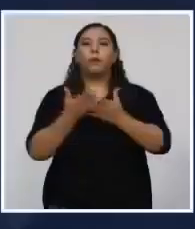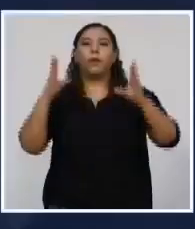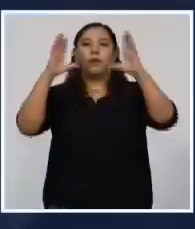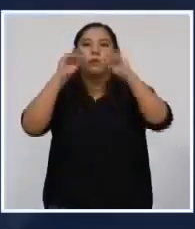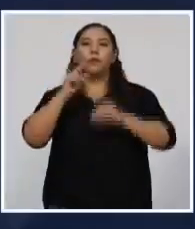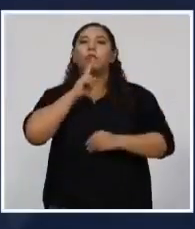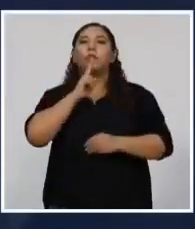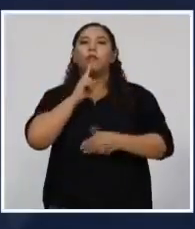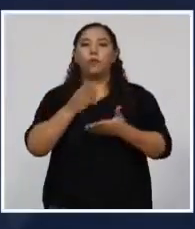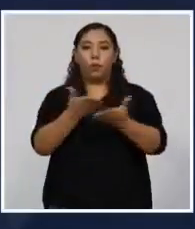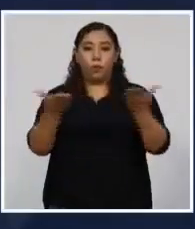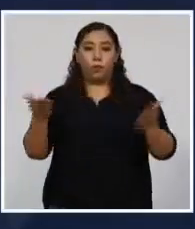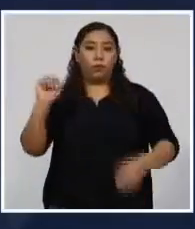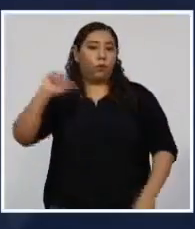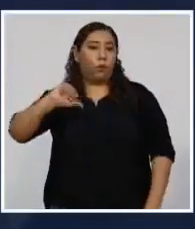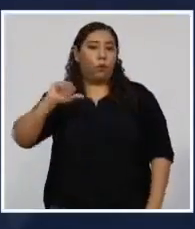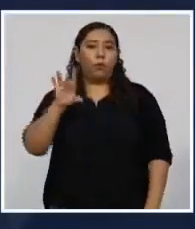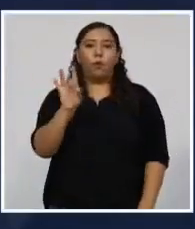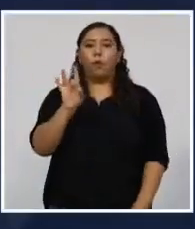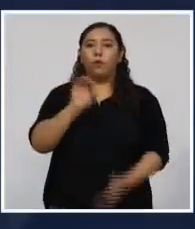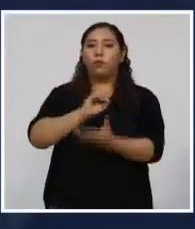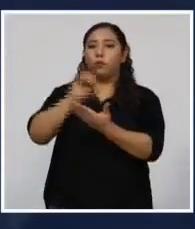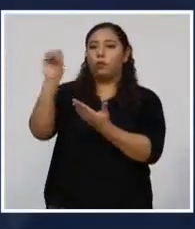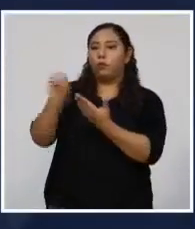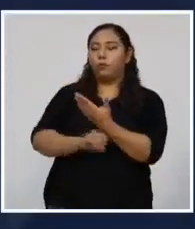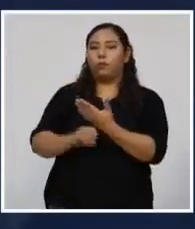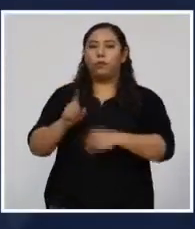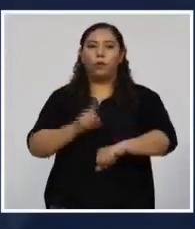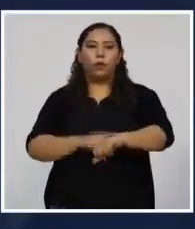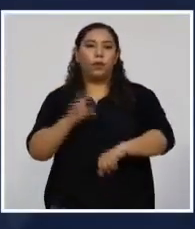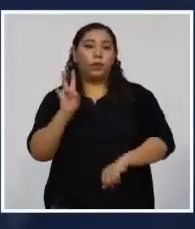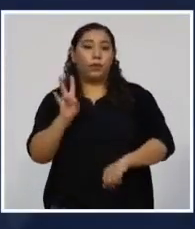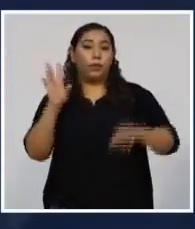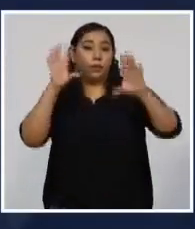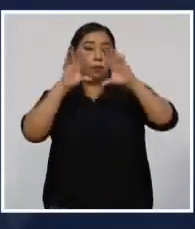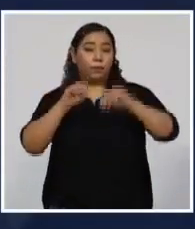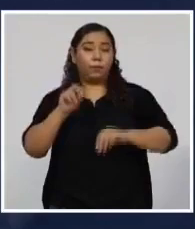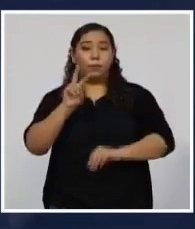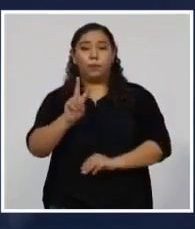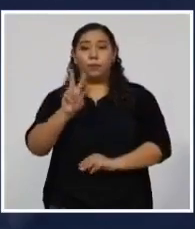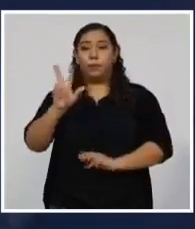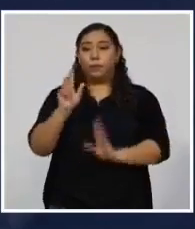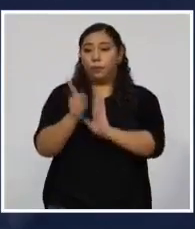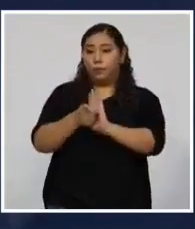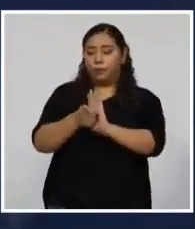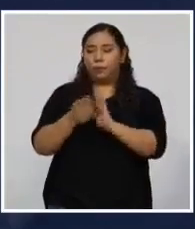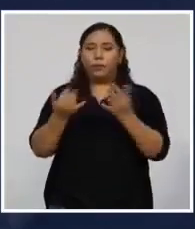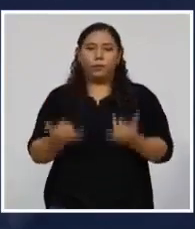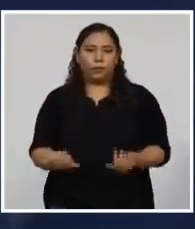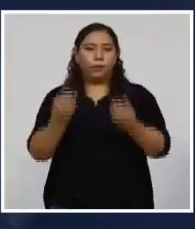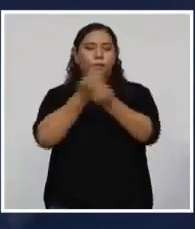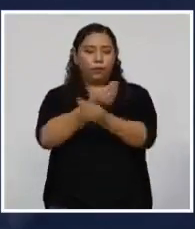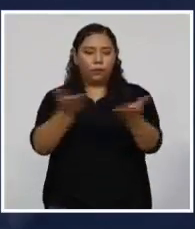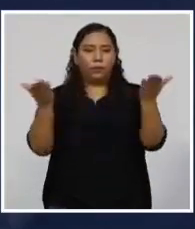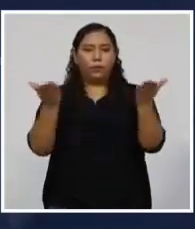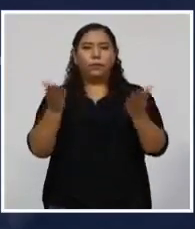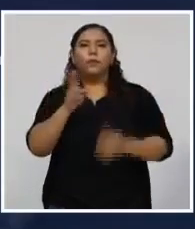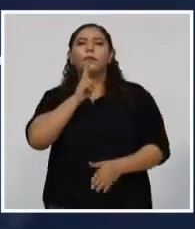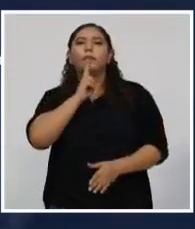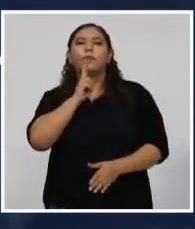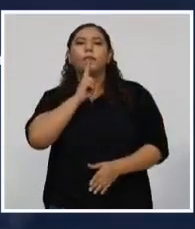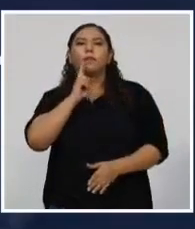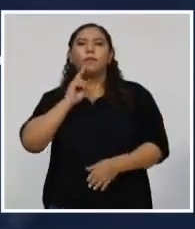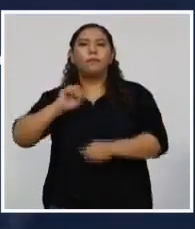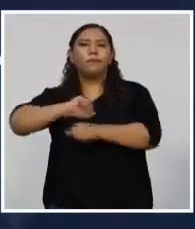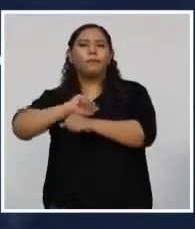Pueblo hondureño, hoy es 8 de octubre, son las 7 de la noche con 23 minutos y vamos a actualizar la situación de coronavirus COVID-19 para